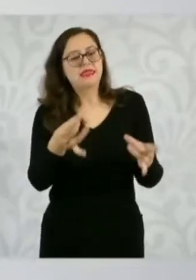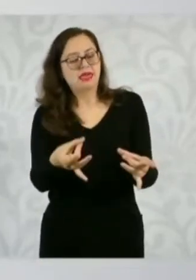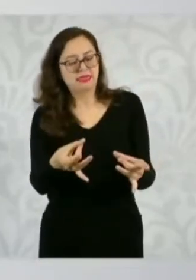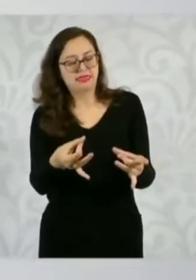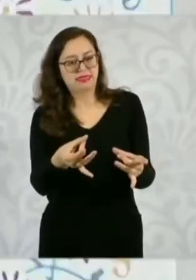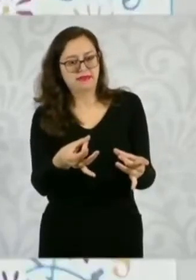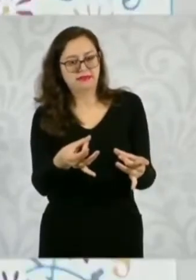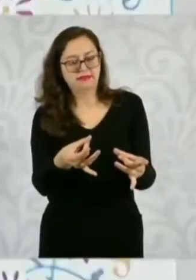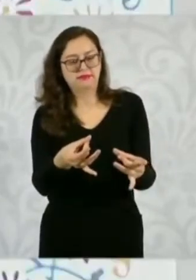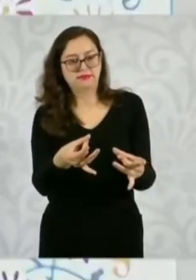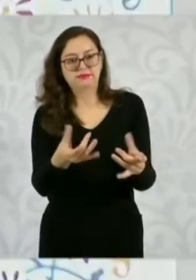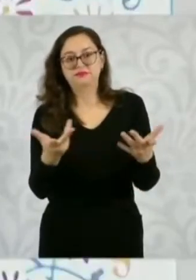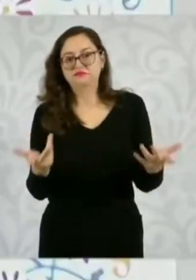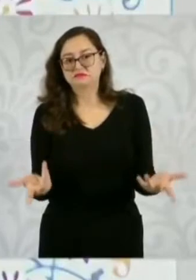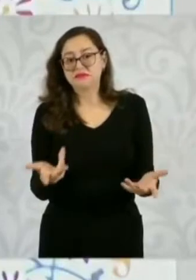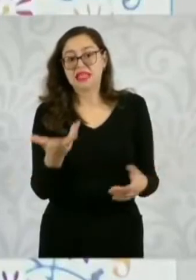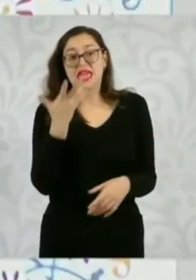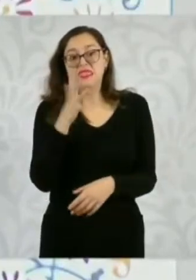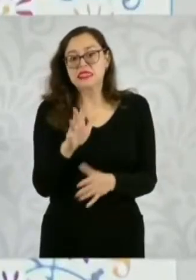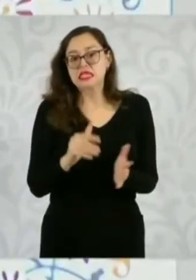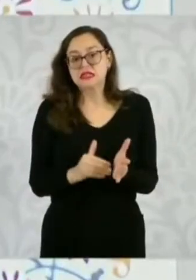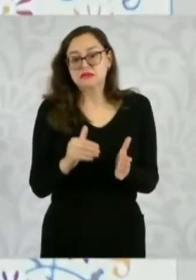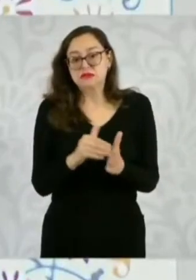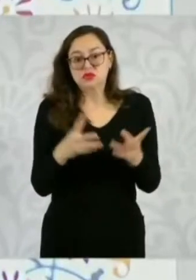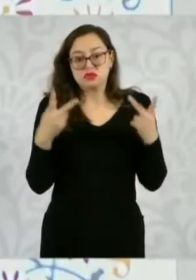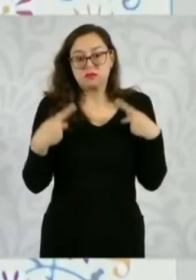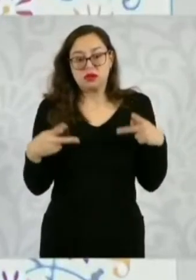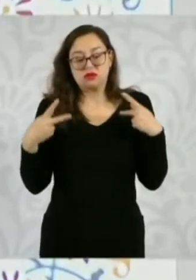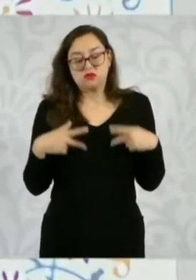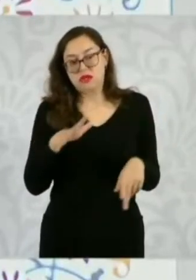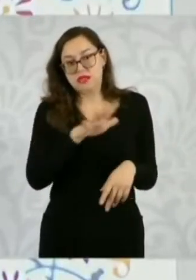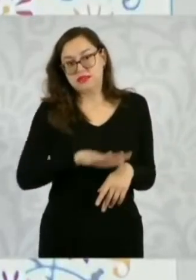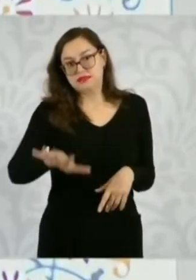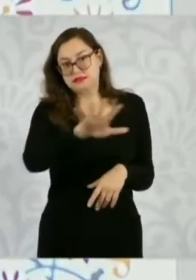que son alrededor de 10 millones de habitantes,